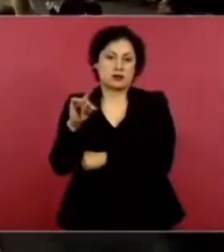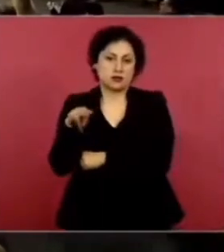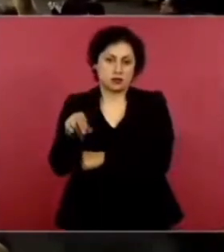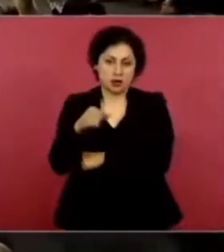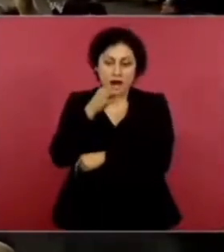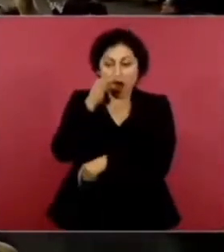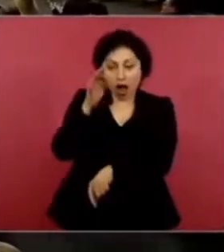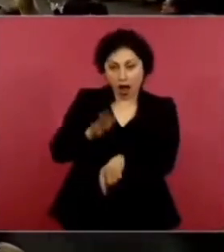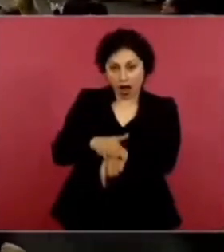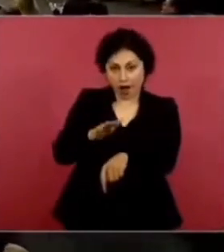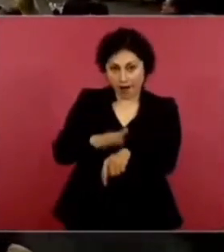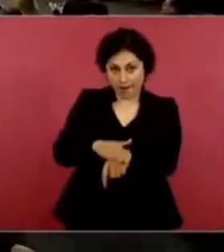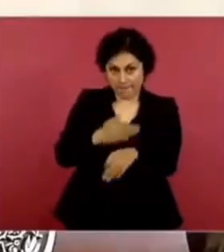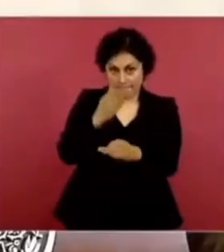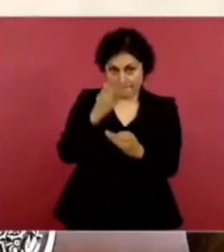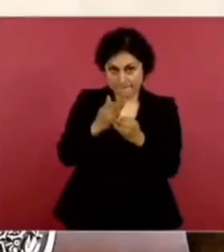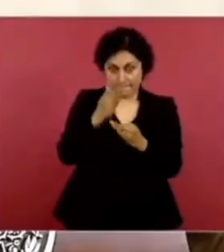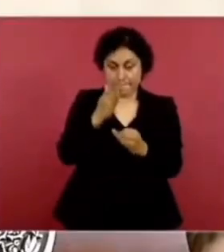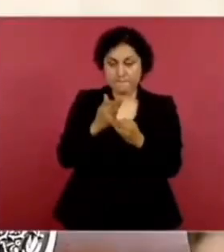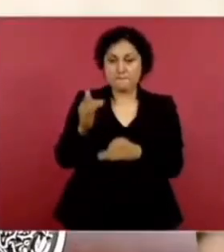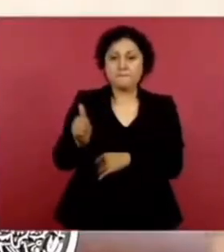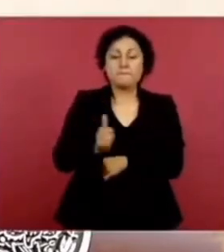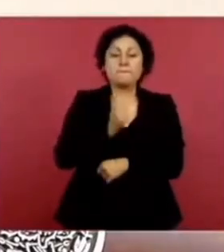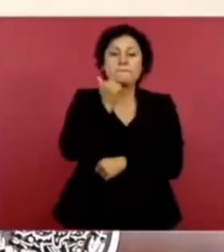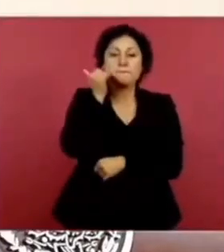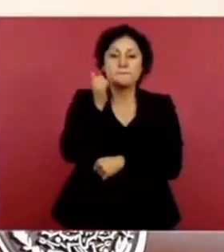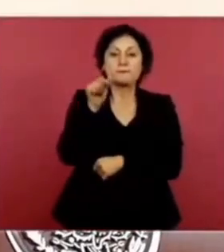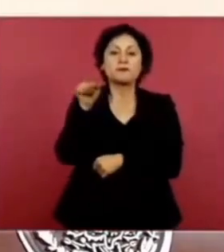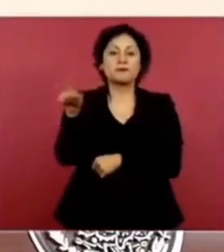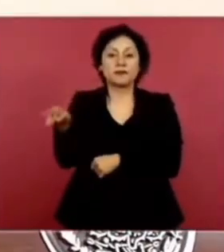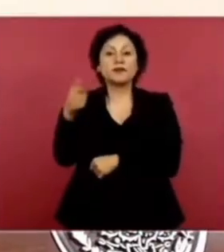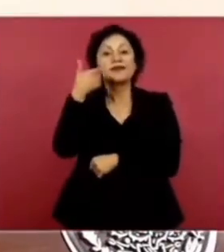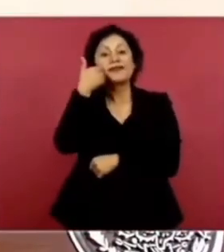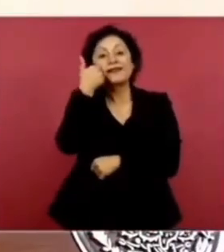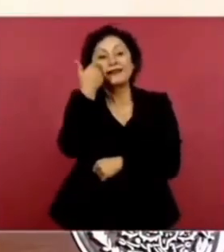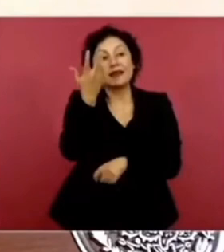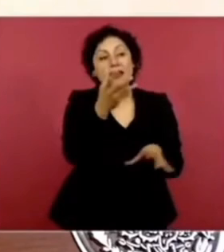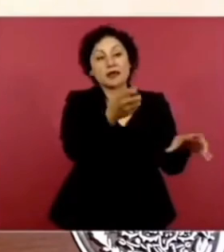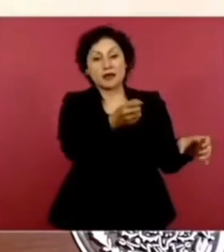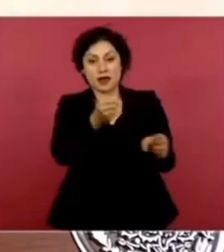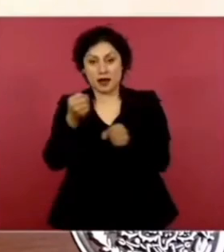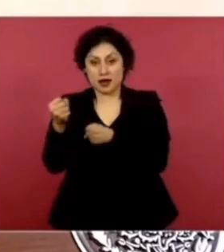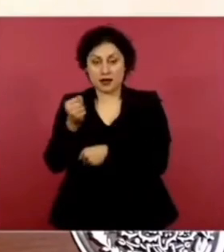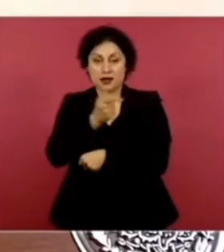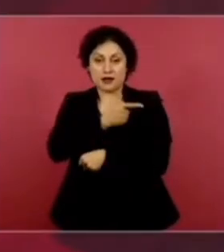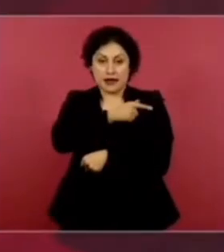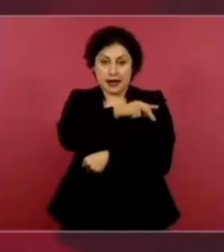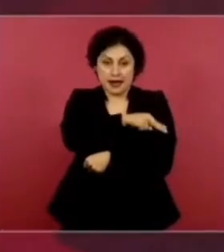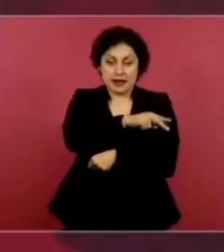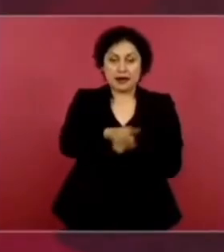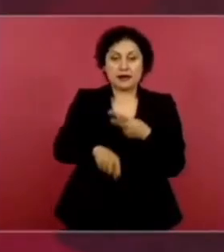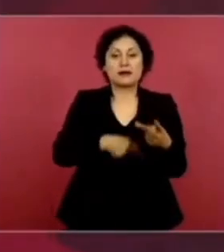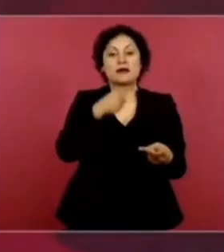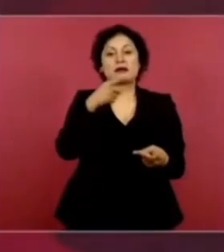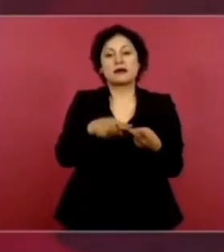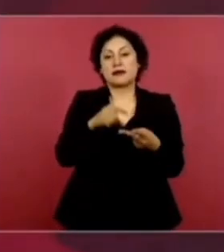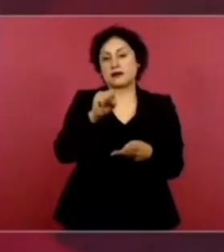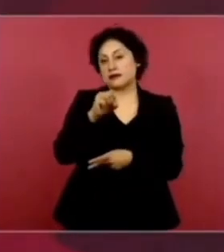Querían. Utilizar a la guardia nacional. Al ejército. A la marina. Porque.